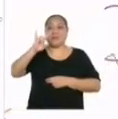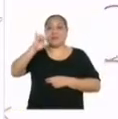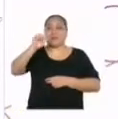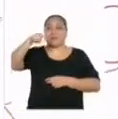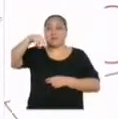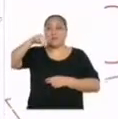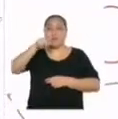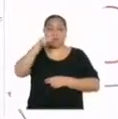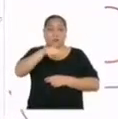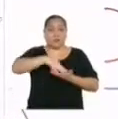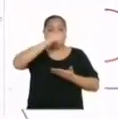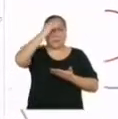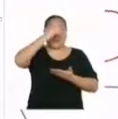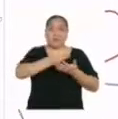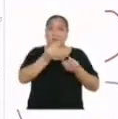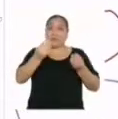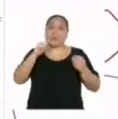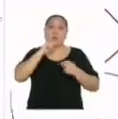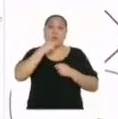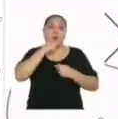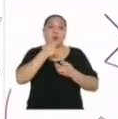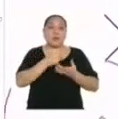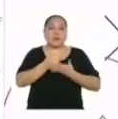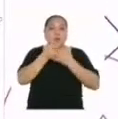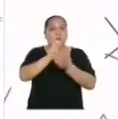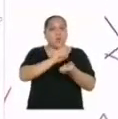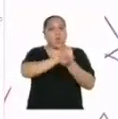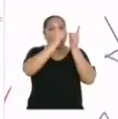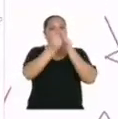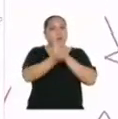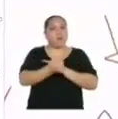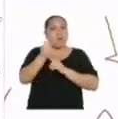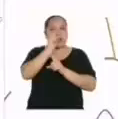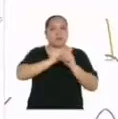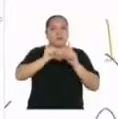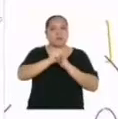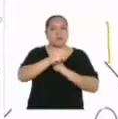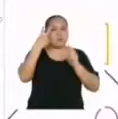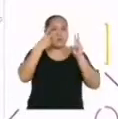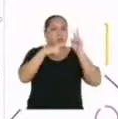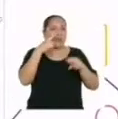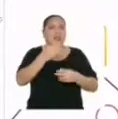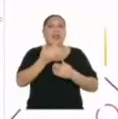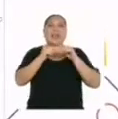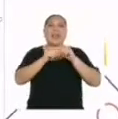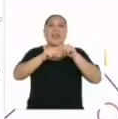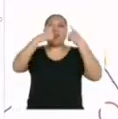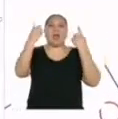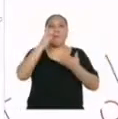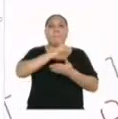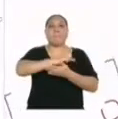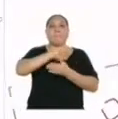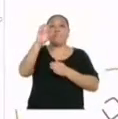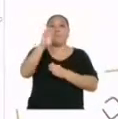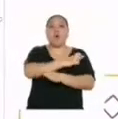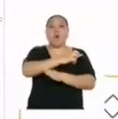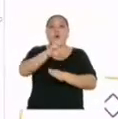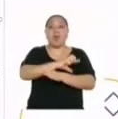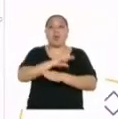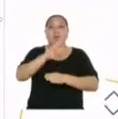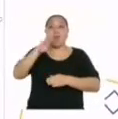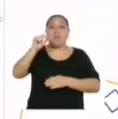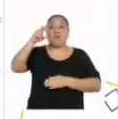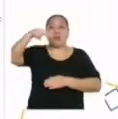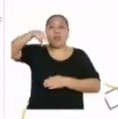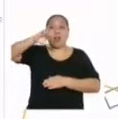que han logrado grandes cambios en nuestra sociedad. Me enteré quién era la gran poeta Blanca Varela y aprendí algunos